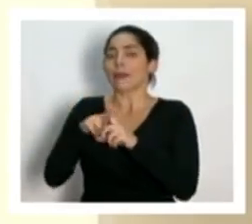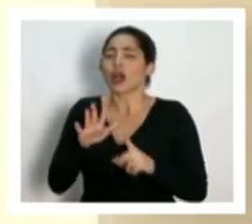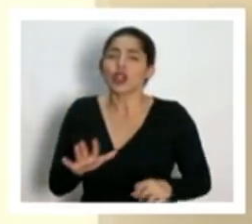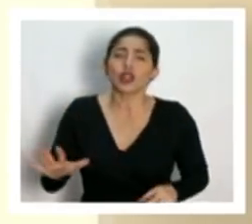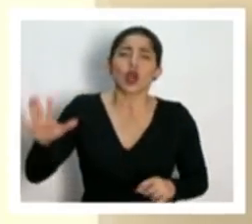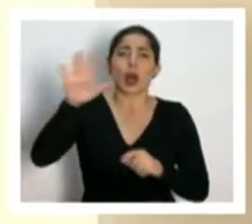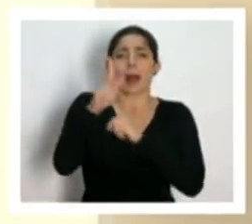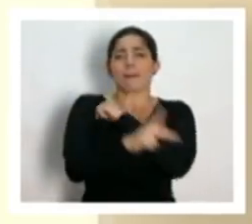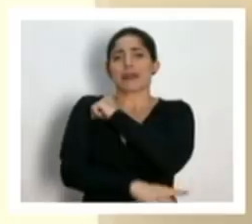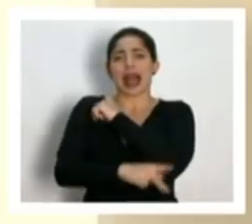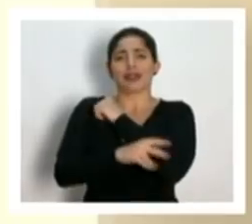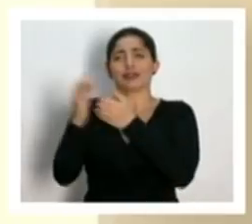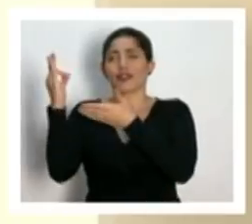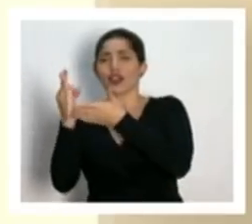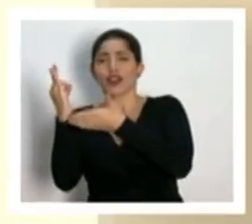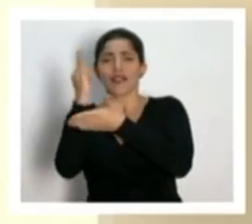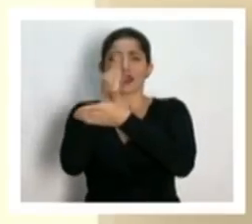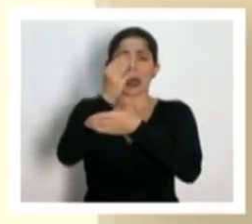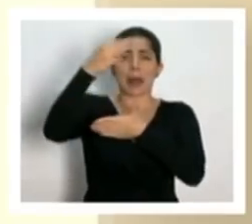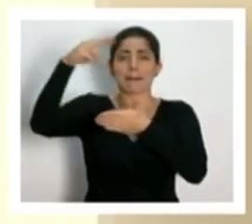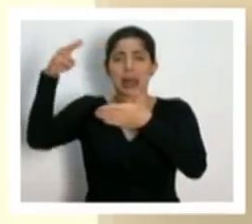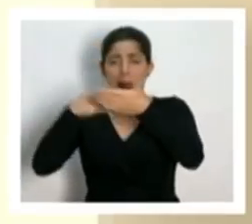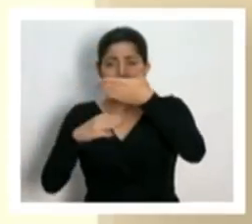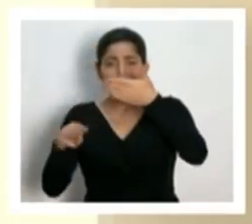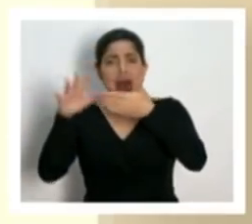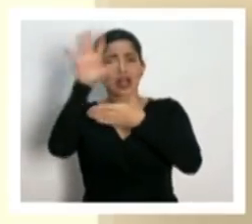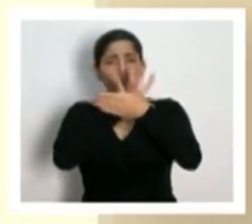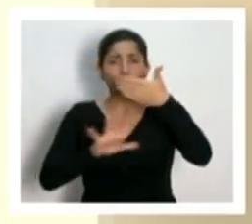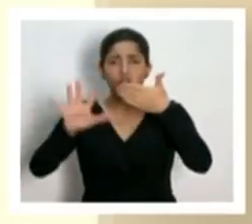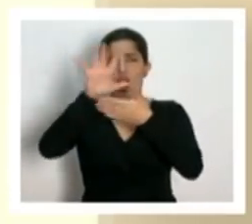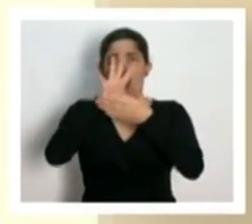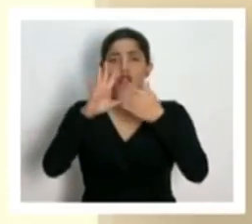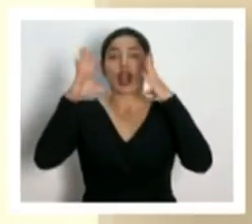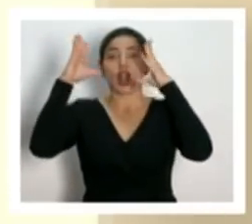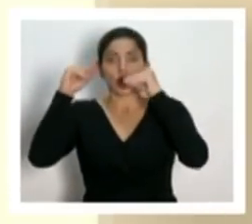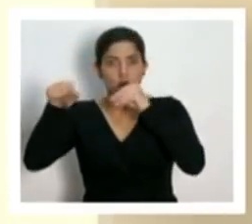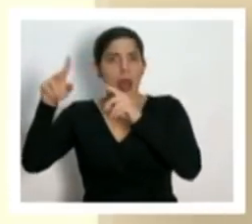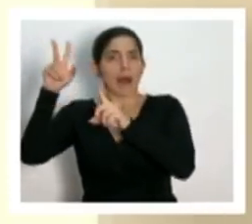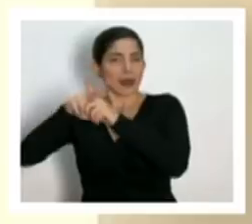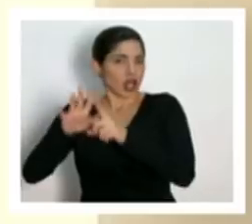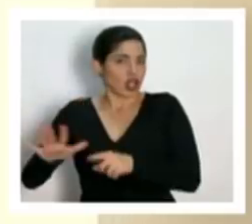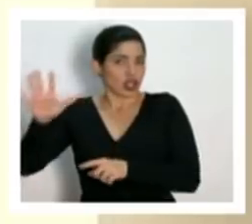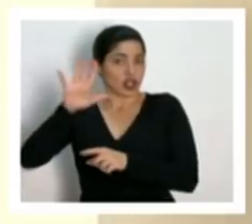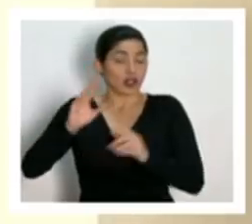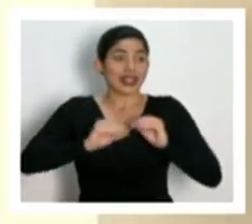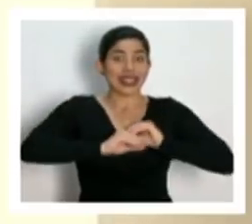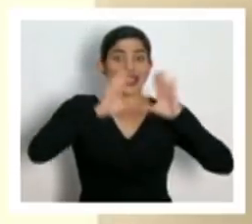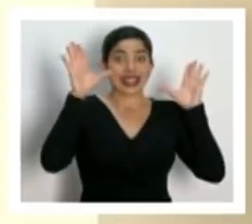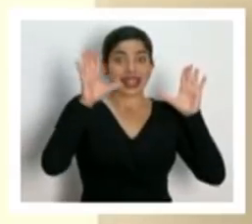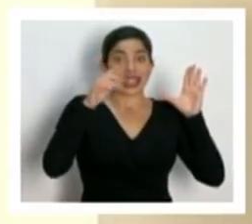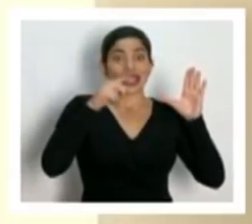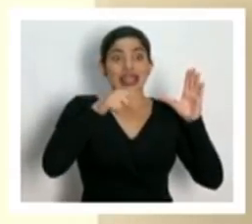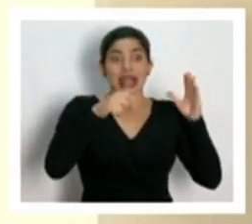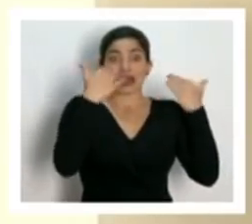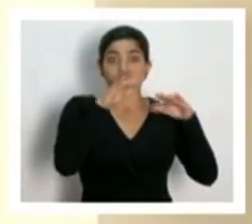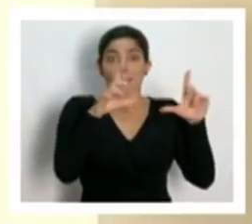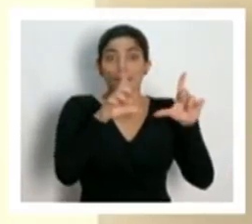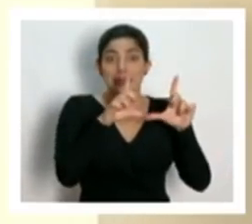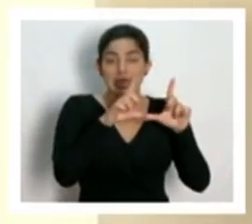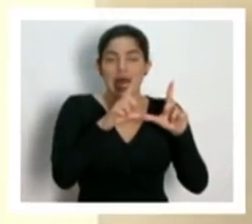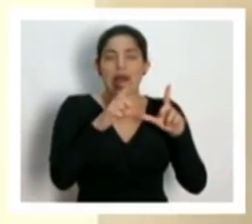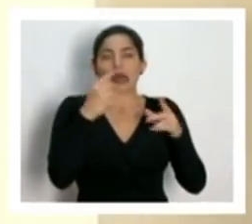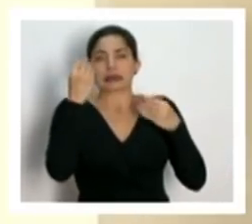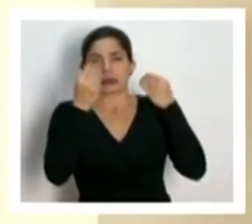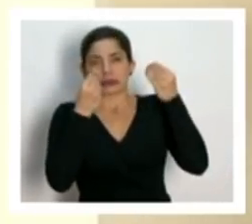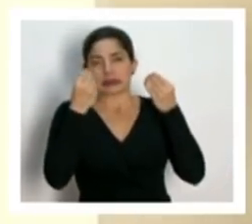frontera a frontera, de mar a mar, la nocturna y la diurna estamos haciendo alguna valoración para ampliarla, no sólo como ha sido